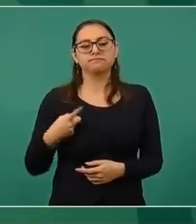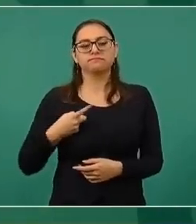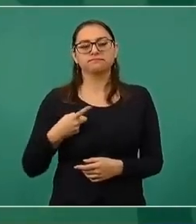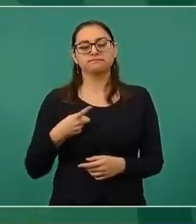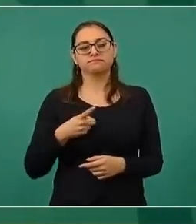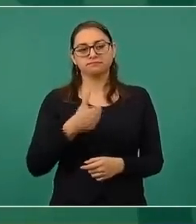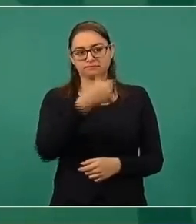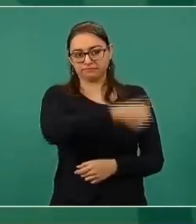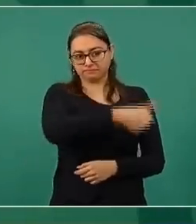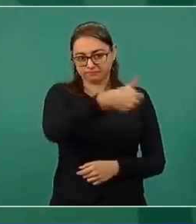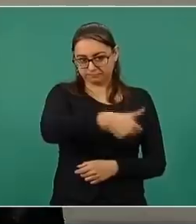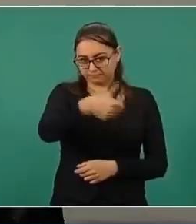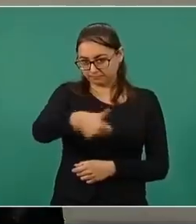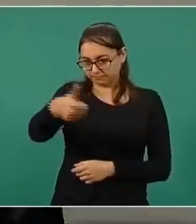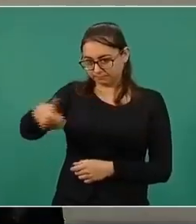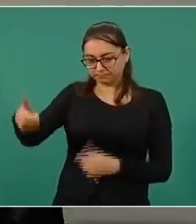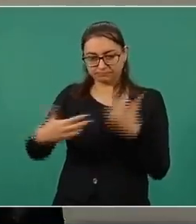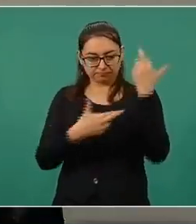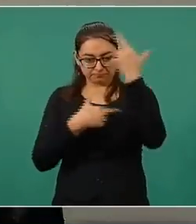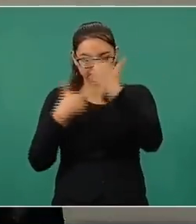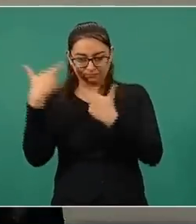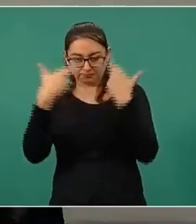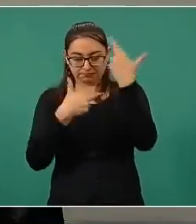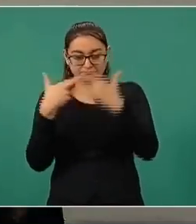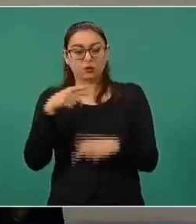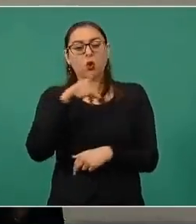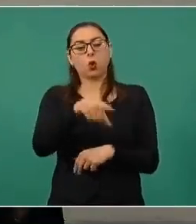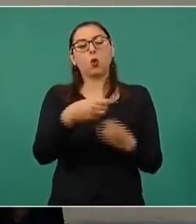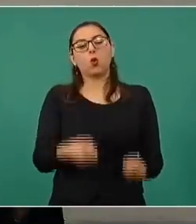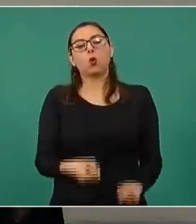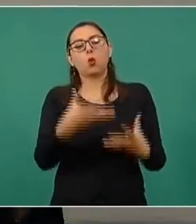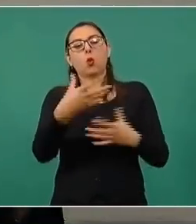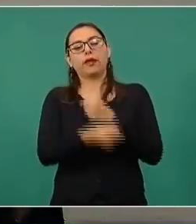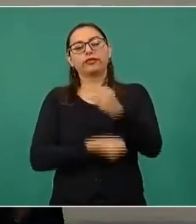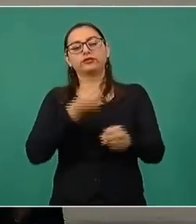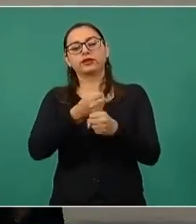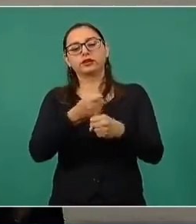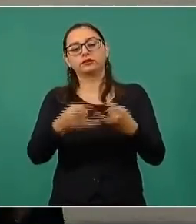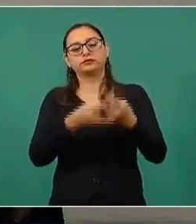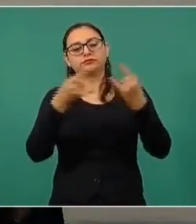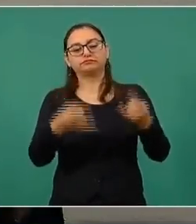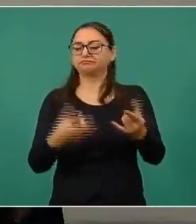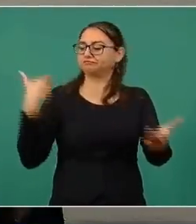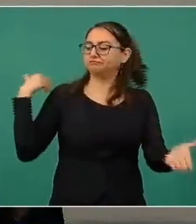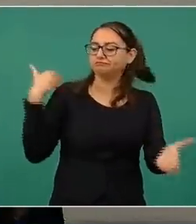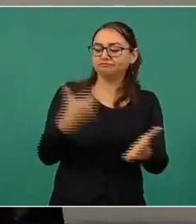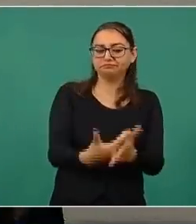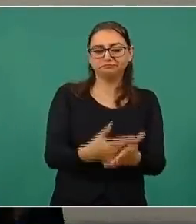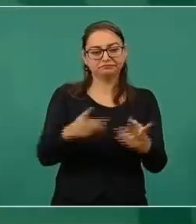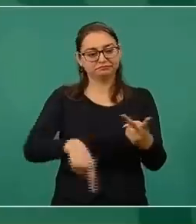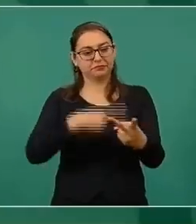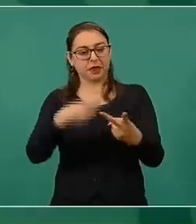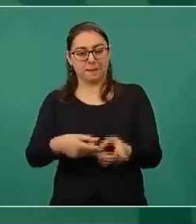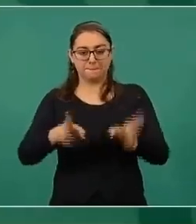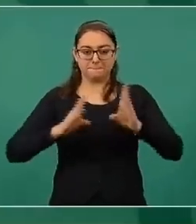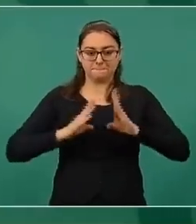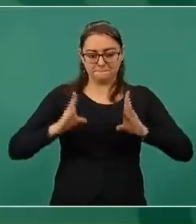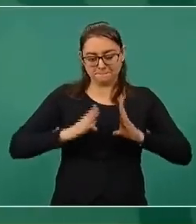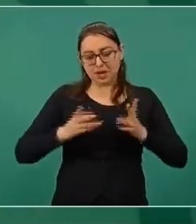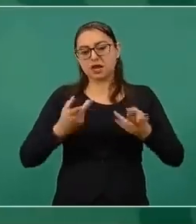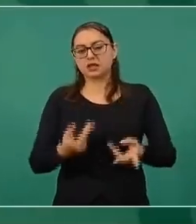individuo, primero la antigüedad en el empleo, la antigüedad en el ejército,